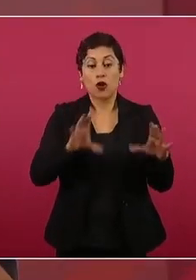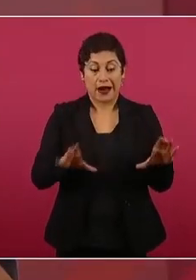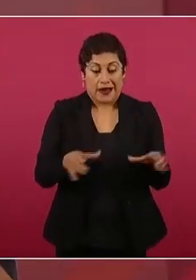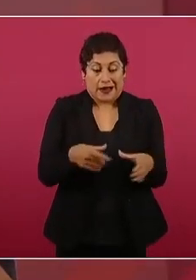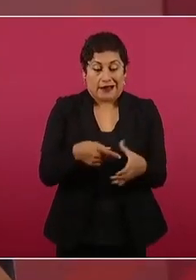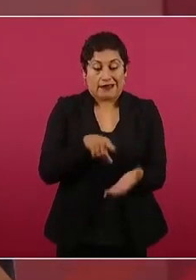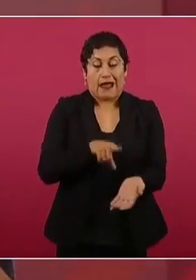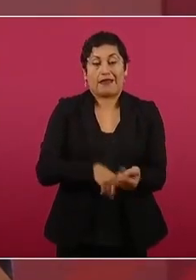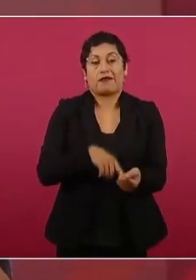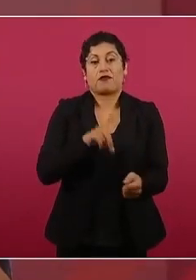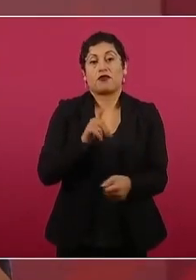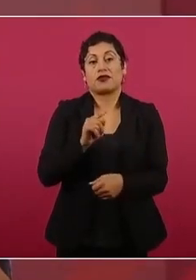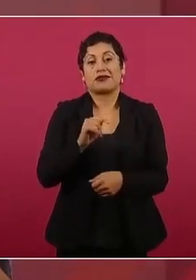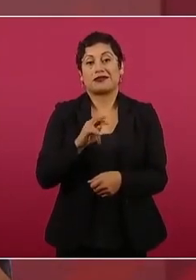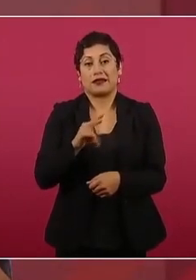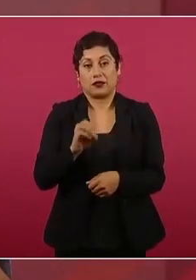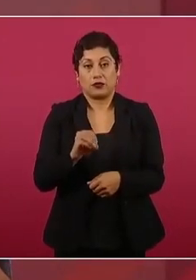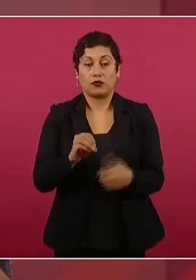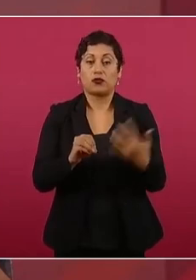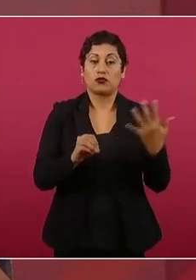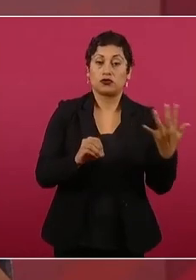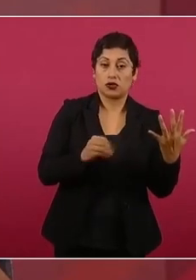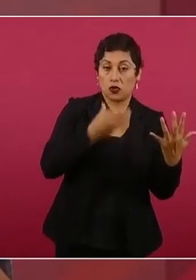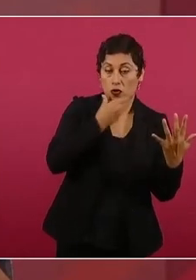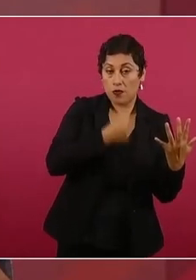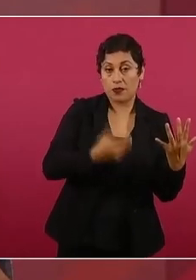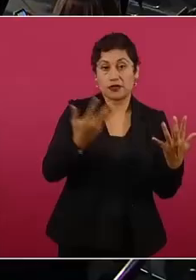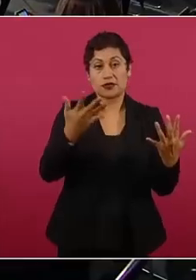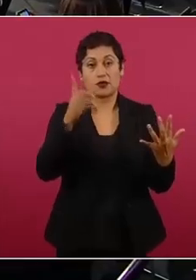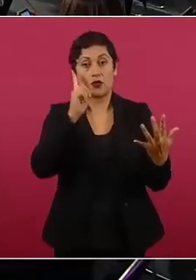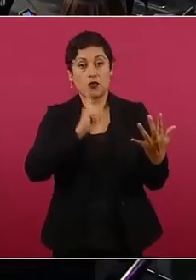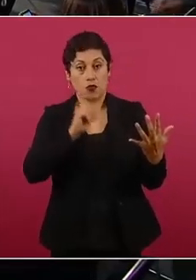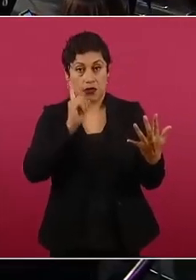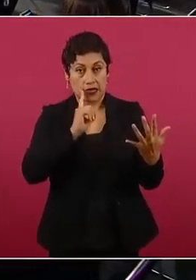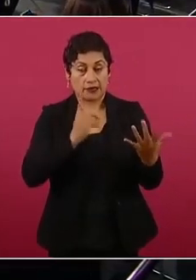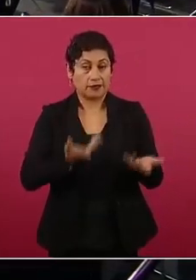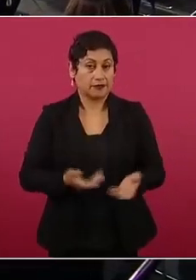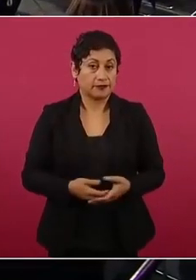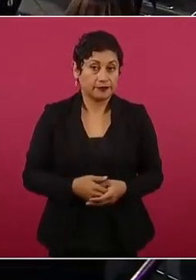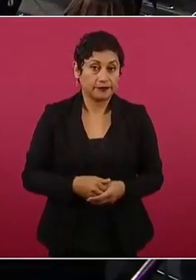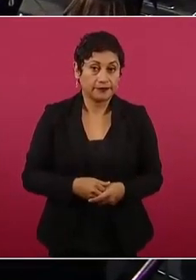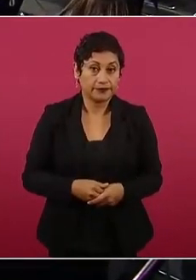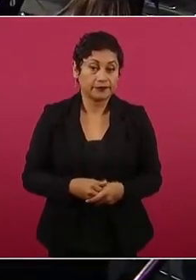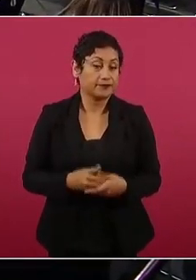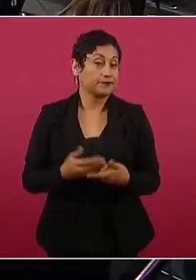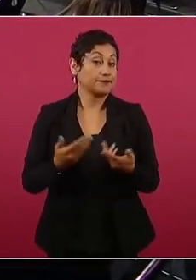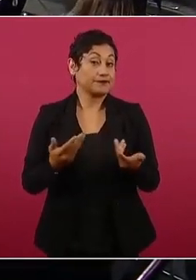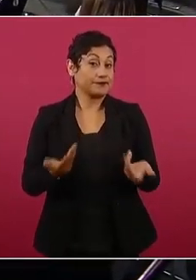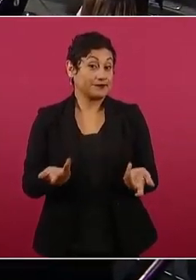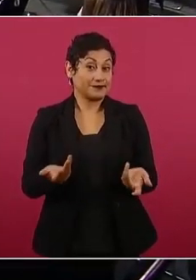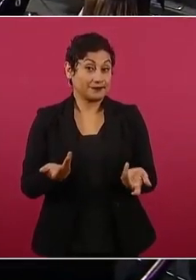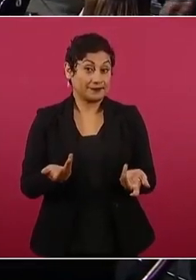y las cinco mujeres más votadas. Entonces, es la verdad,